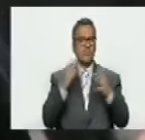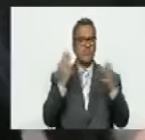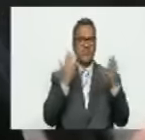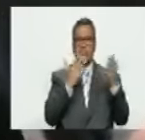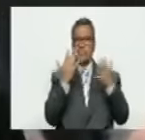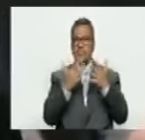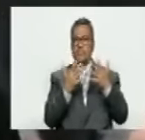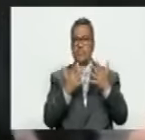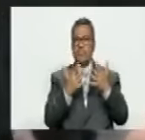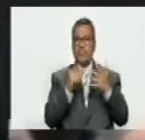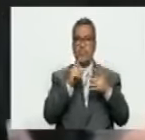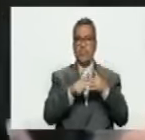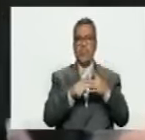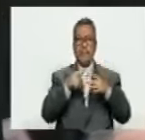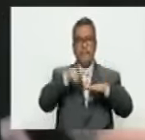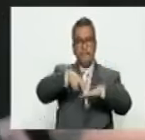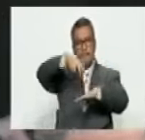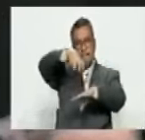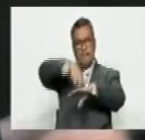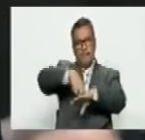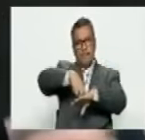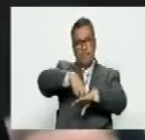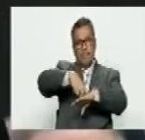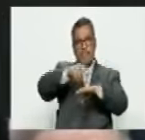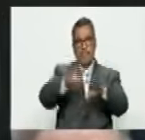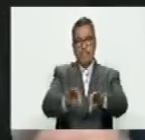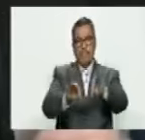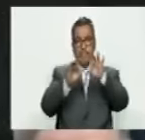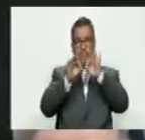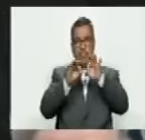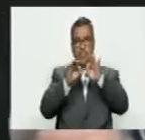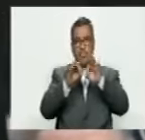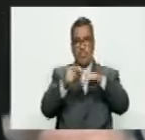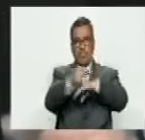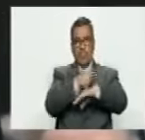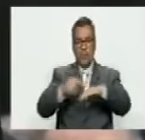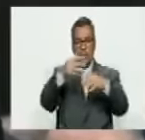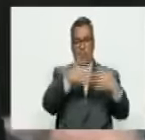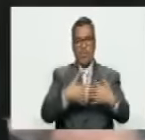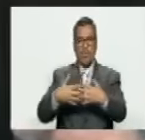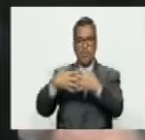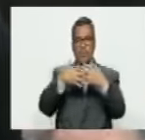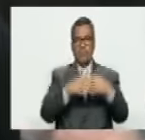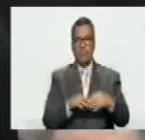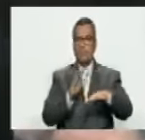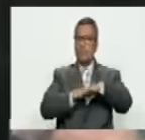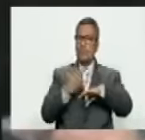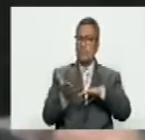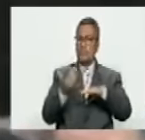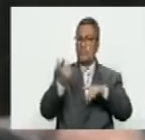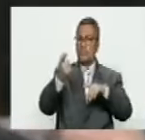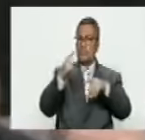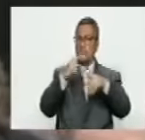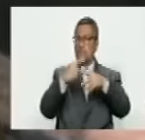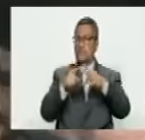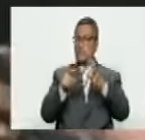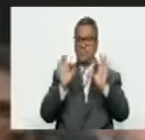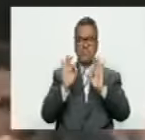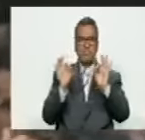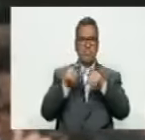absolutamente arrodillados a los intereses del gobierno de los Estados Unidos. Porque eso no es otra cosa,